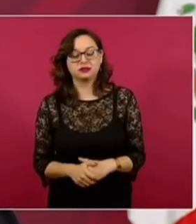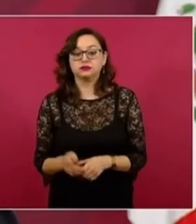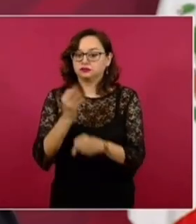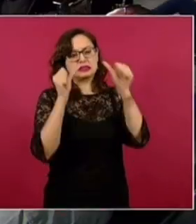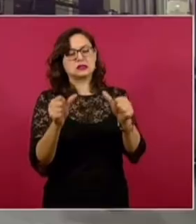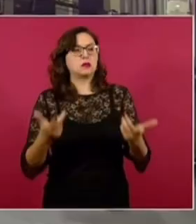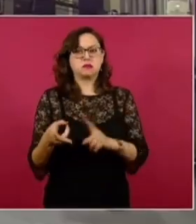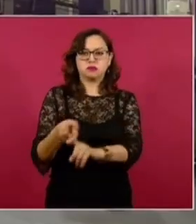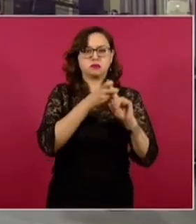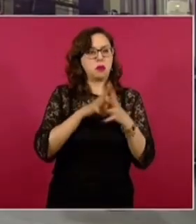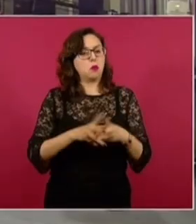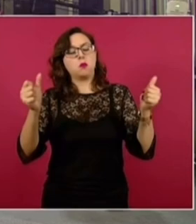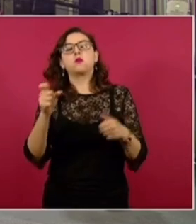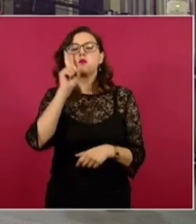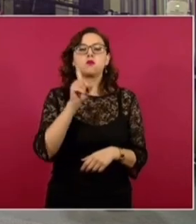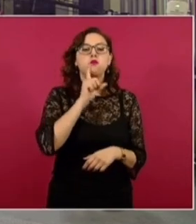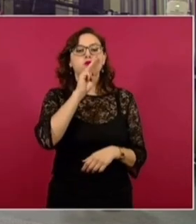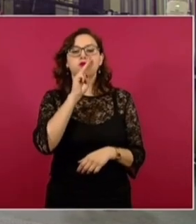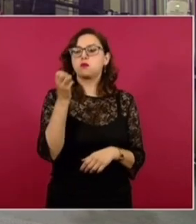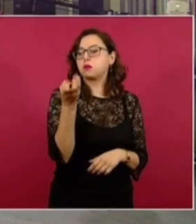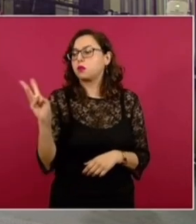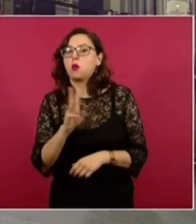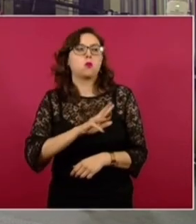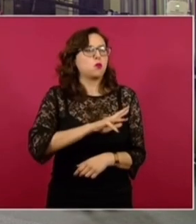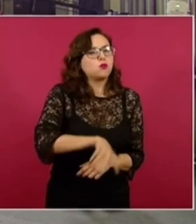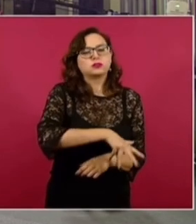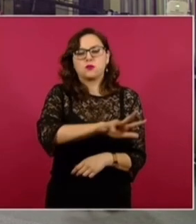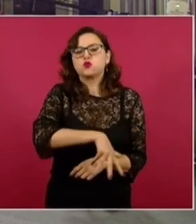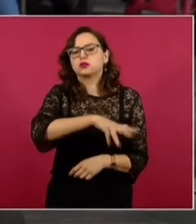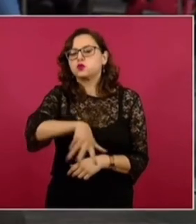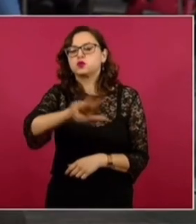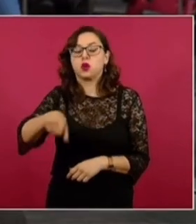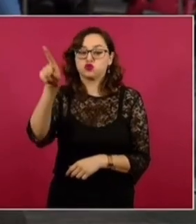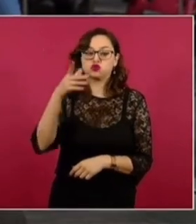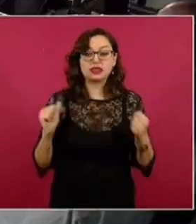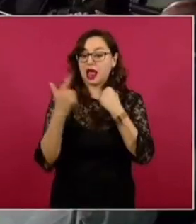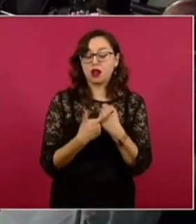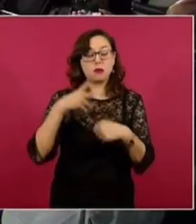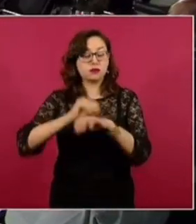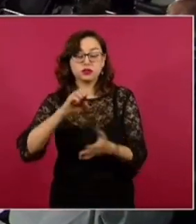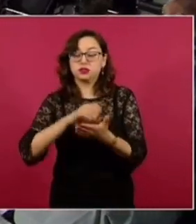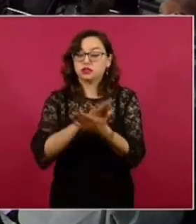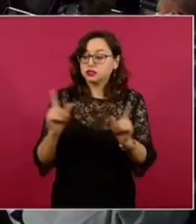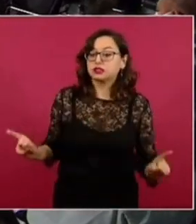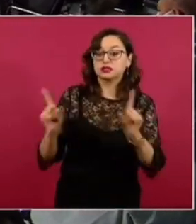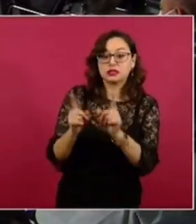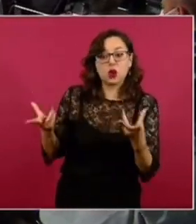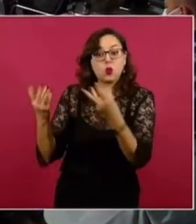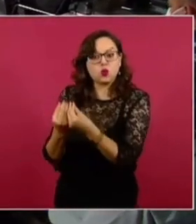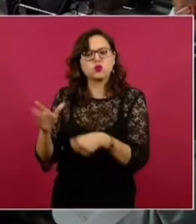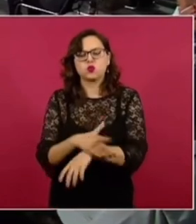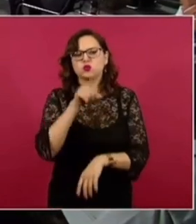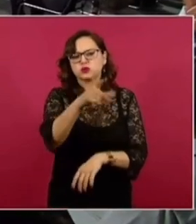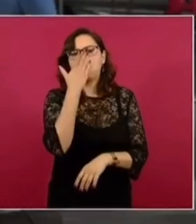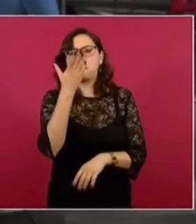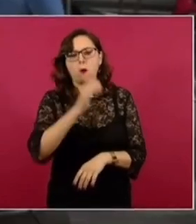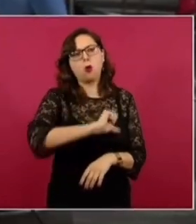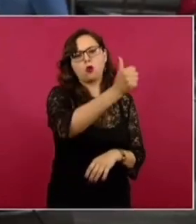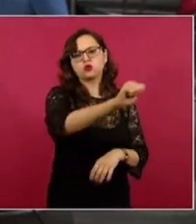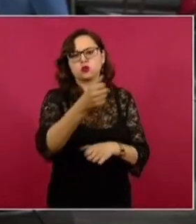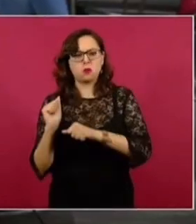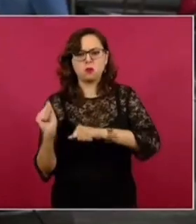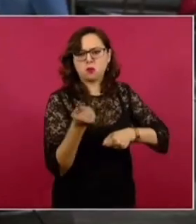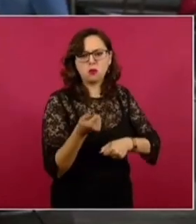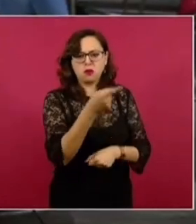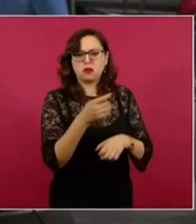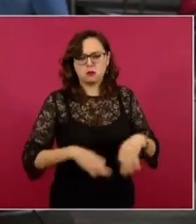nadie. Las madres buscadoras, al menos, hay muchos estados, pero también, por ejemplo, en el caso de Sonora, han insistido en poder unirse con usted. Cuando va a Sonora, a veces, bueno, pues lo vemos también atendiendo asuntos de